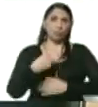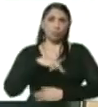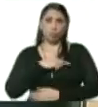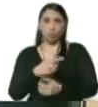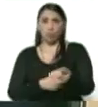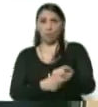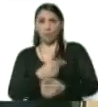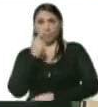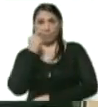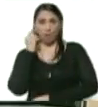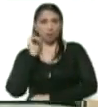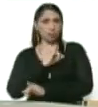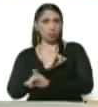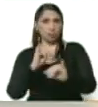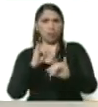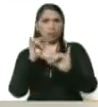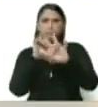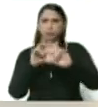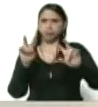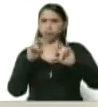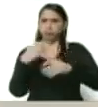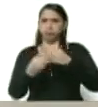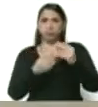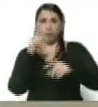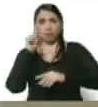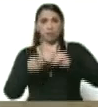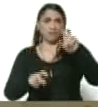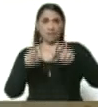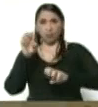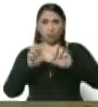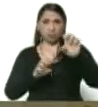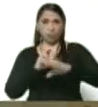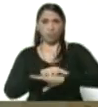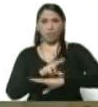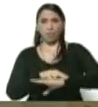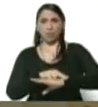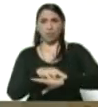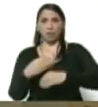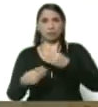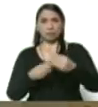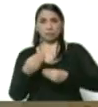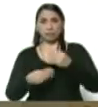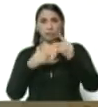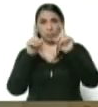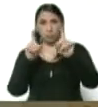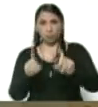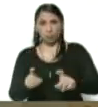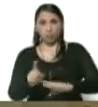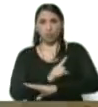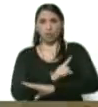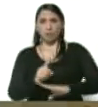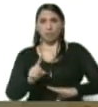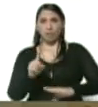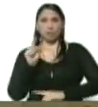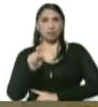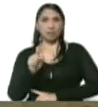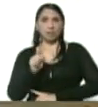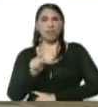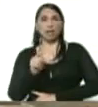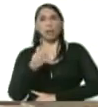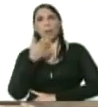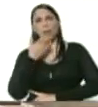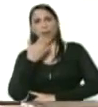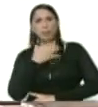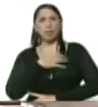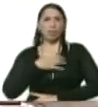hermanos y nuestras hermanas, se le hace un chequeo médico, se le toma las pruebas rápidas y, de ser necesario, si presenta síntomas